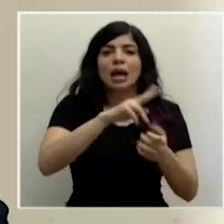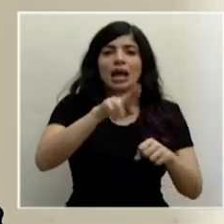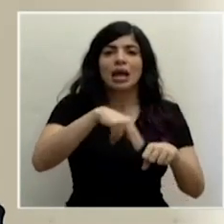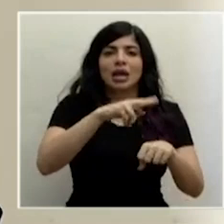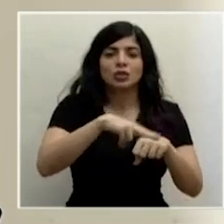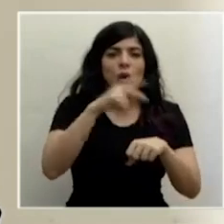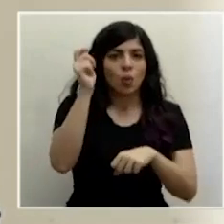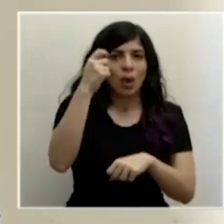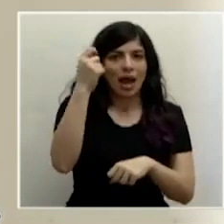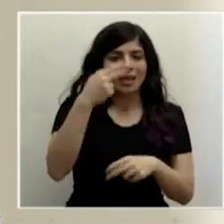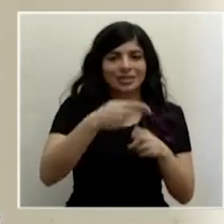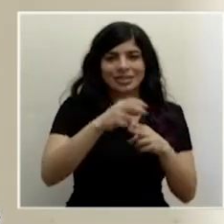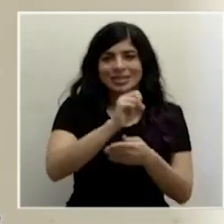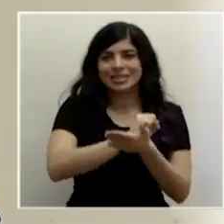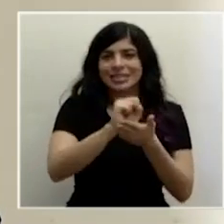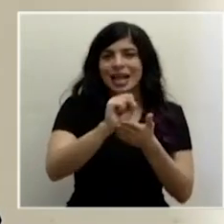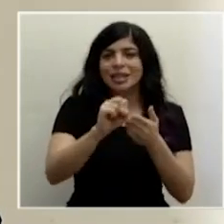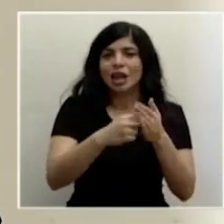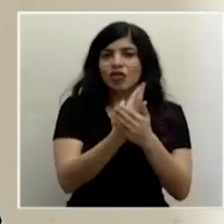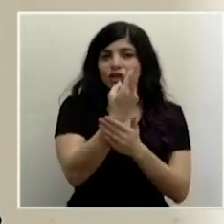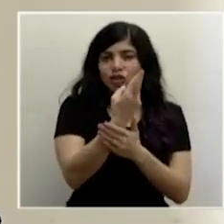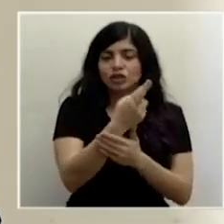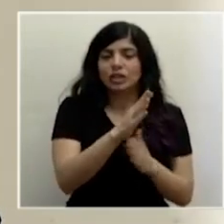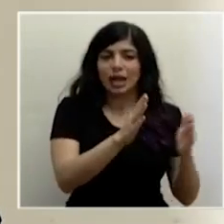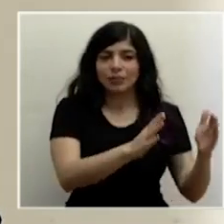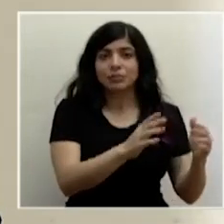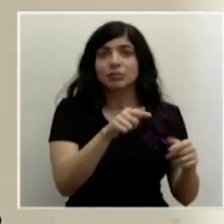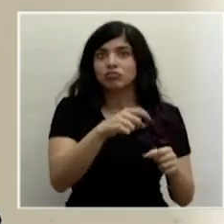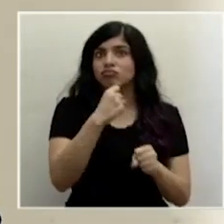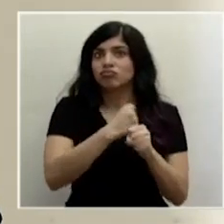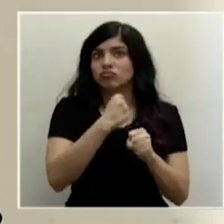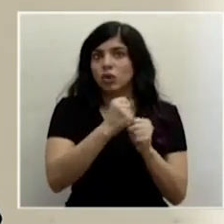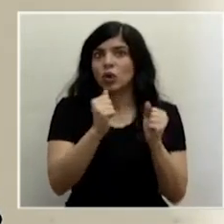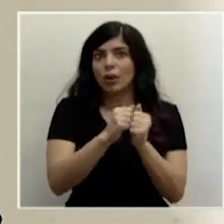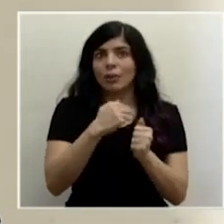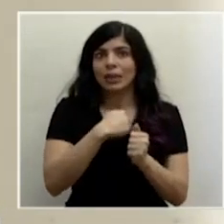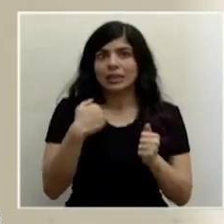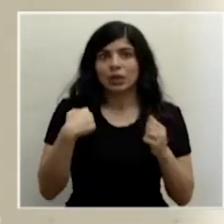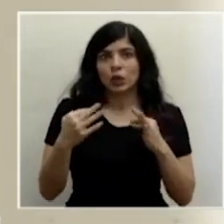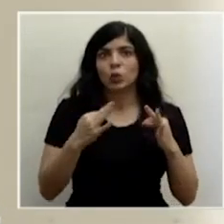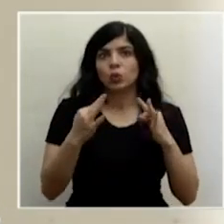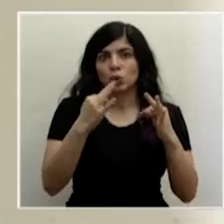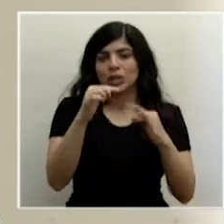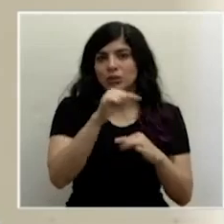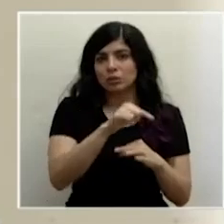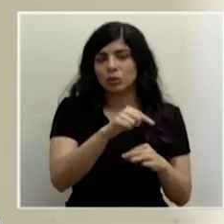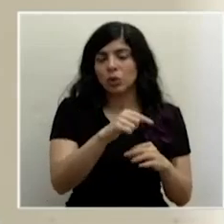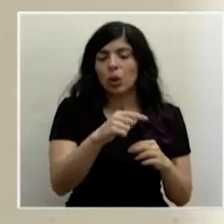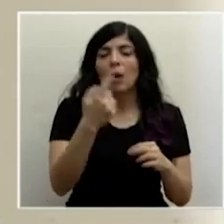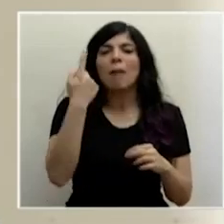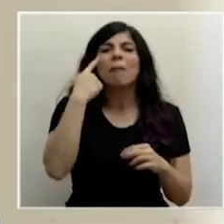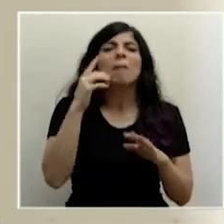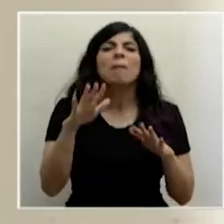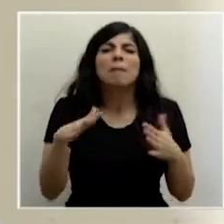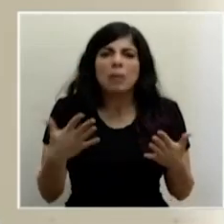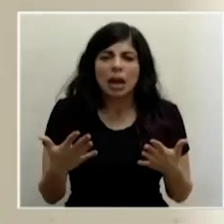temas que venimos trabajando muy fuertemente con el Ministerio de Turismo para poder tener las